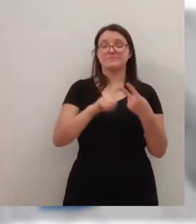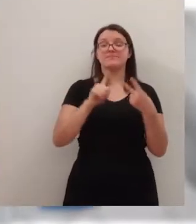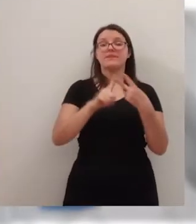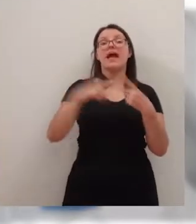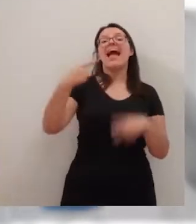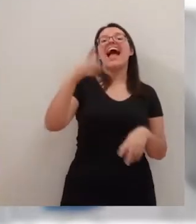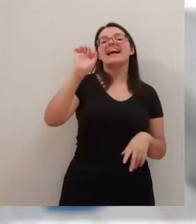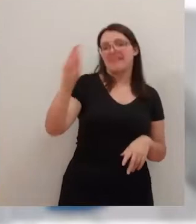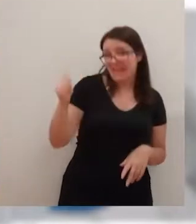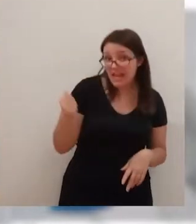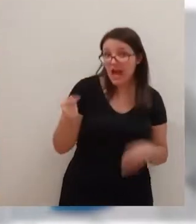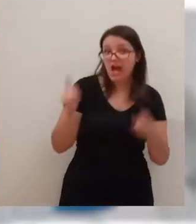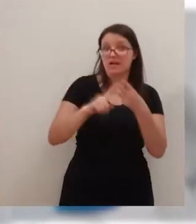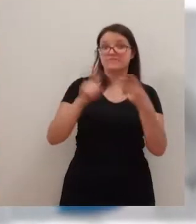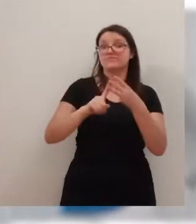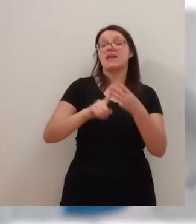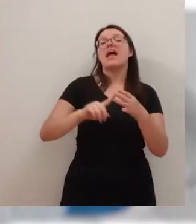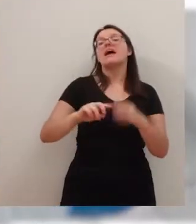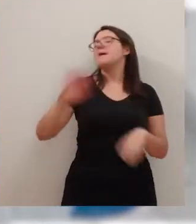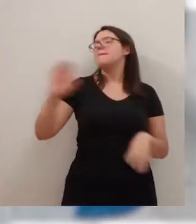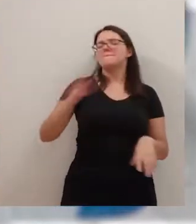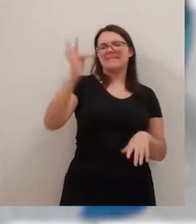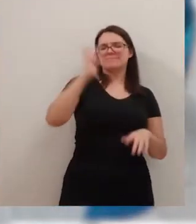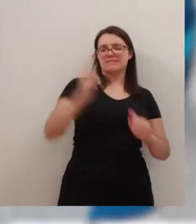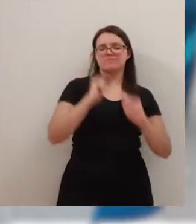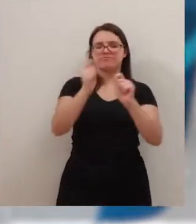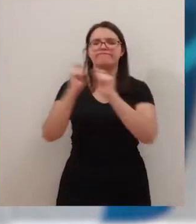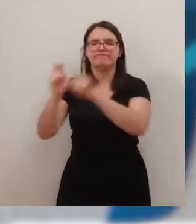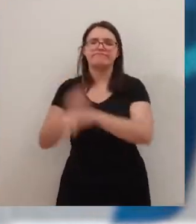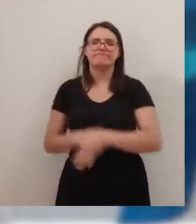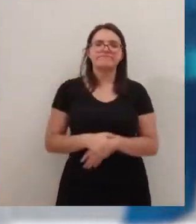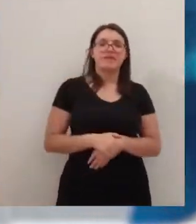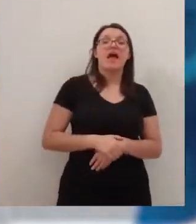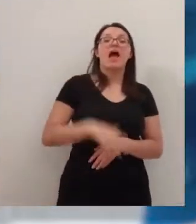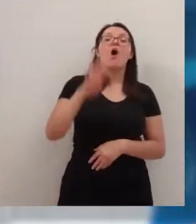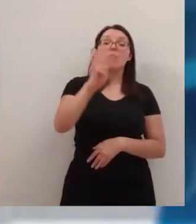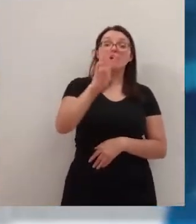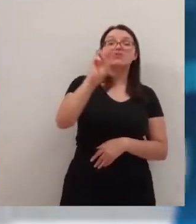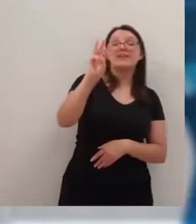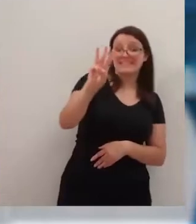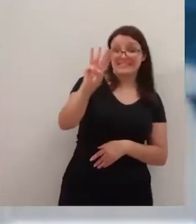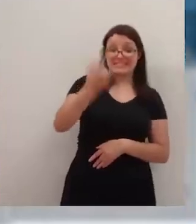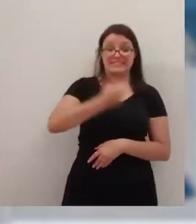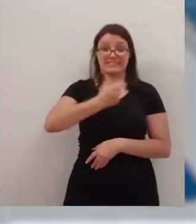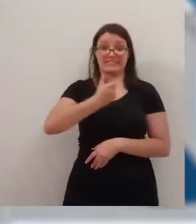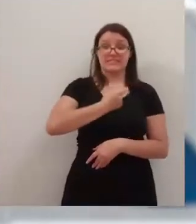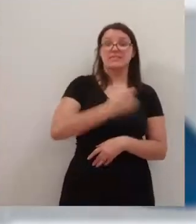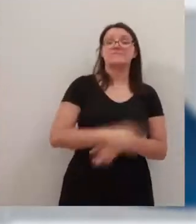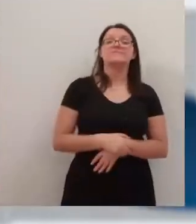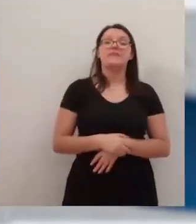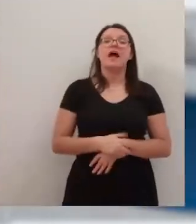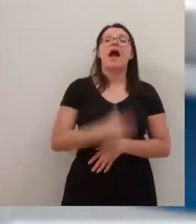Graciela del Álamo han sido las que más han aportado al medallero riojano con cuatro y tres metales respectivamente,